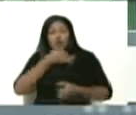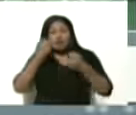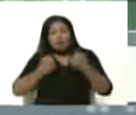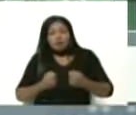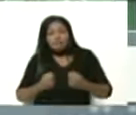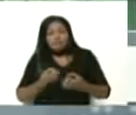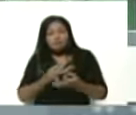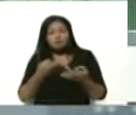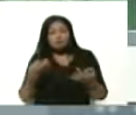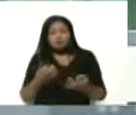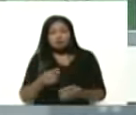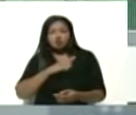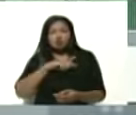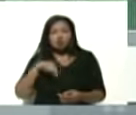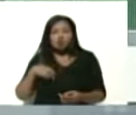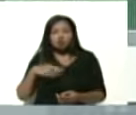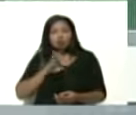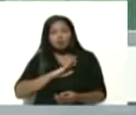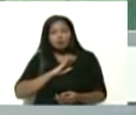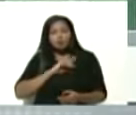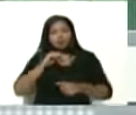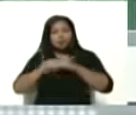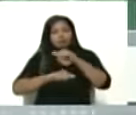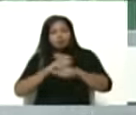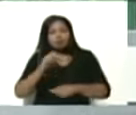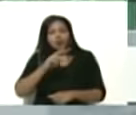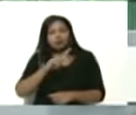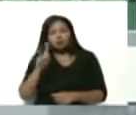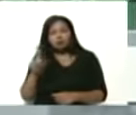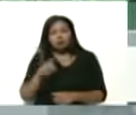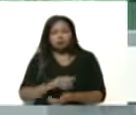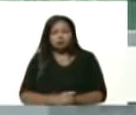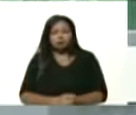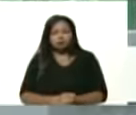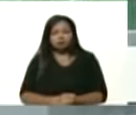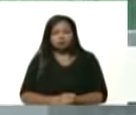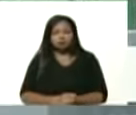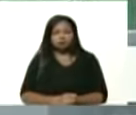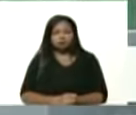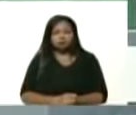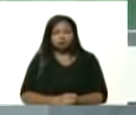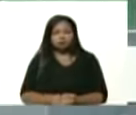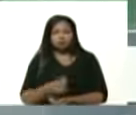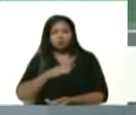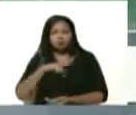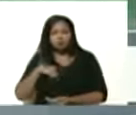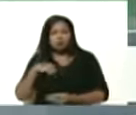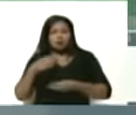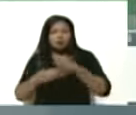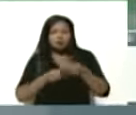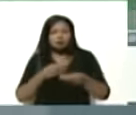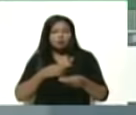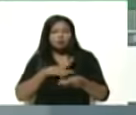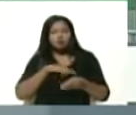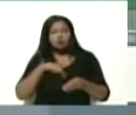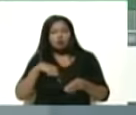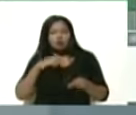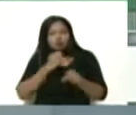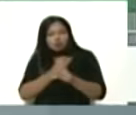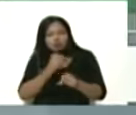nuestro socialismo del siglo XXI nuestra creación nuestra clase obrera